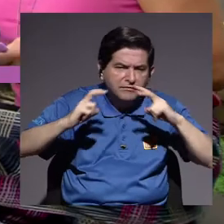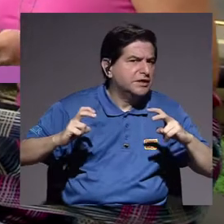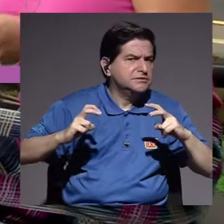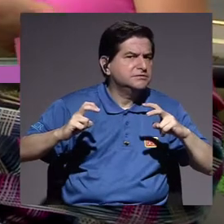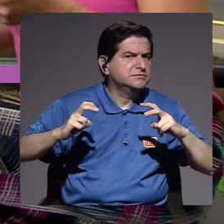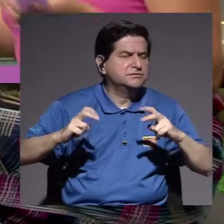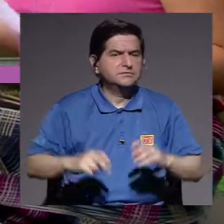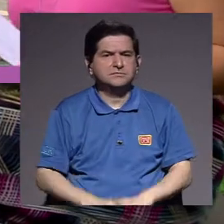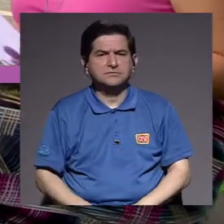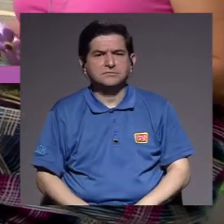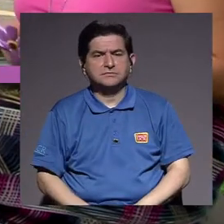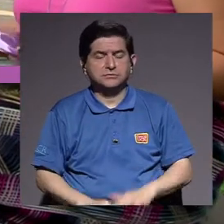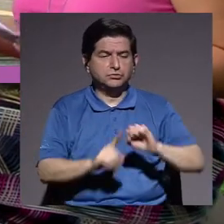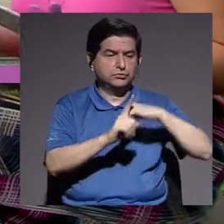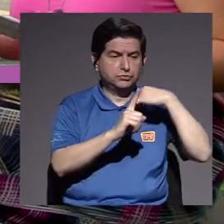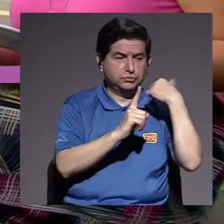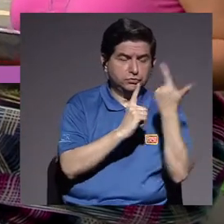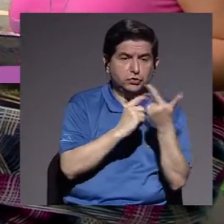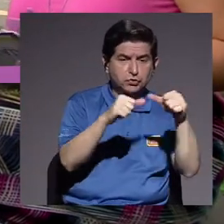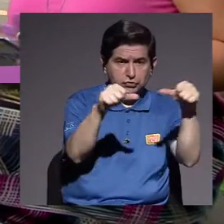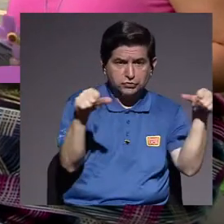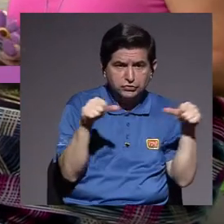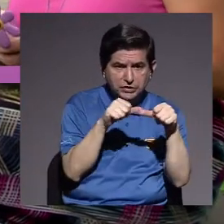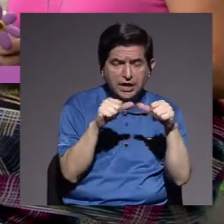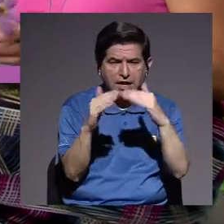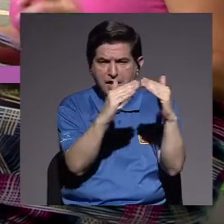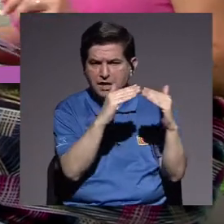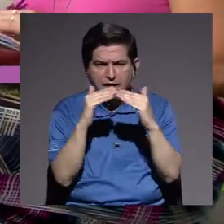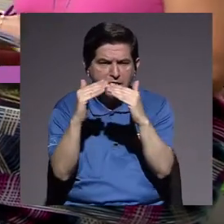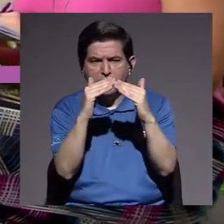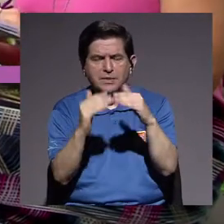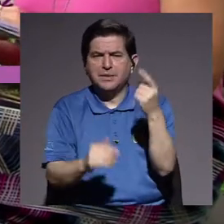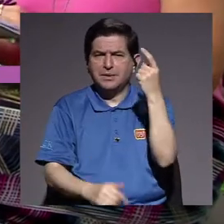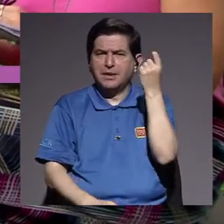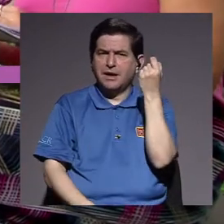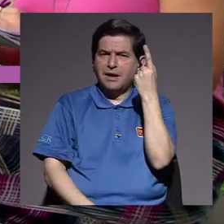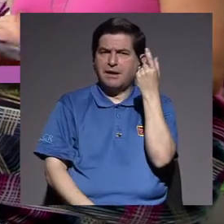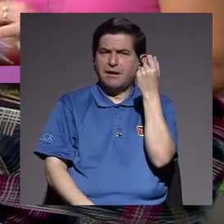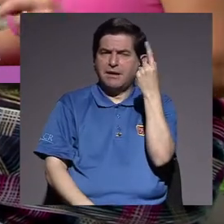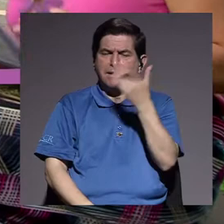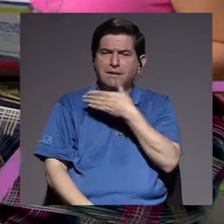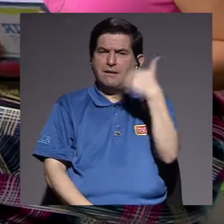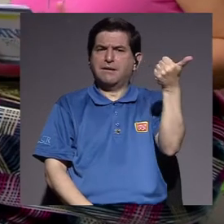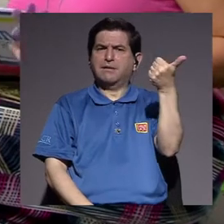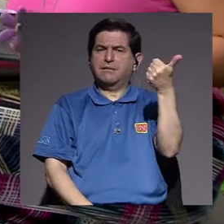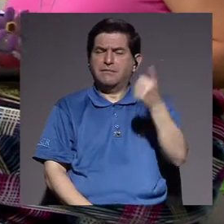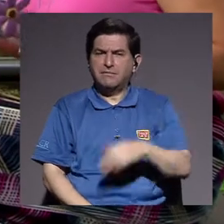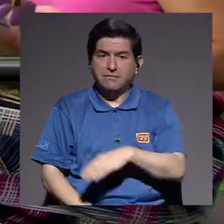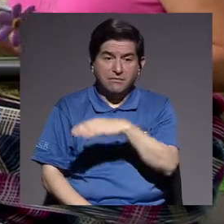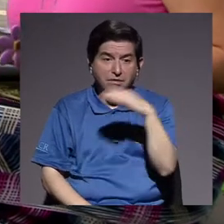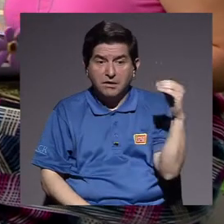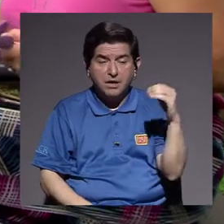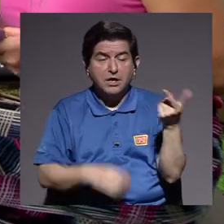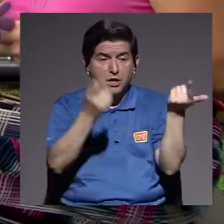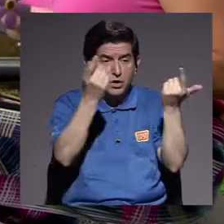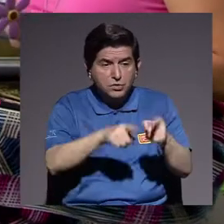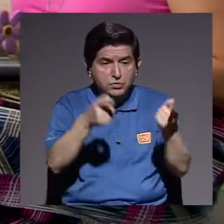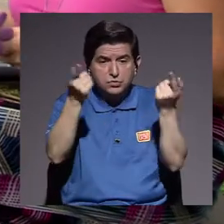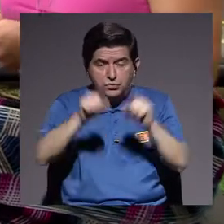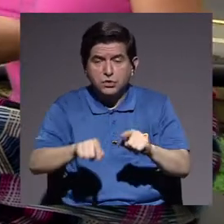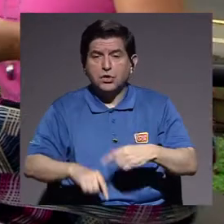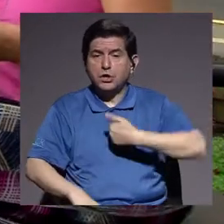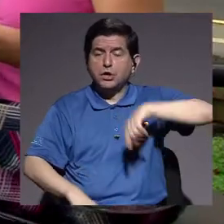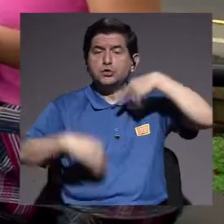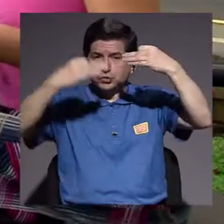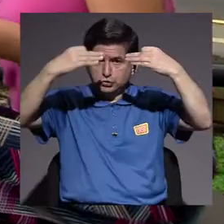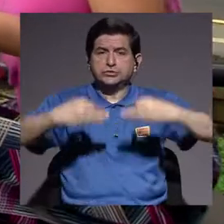a nivel social, como comunidades, un poco para poder entender mejor lo que sucede, poder tomar